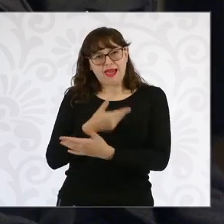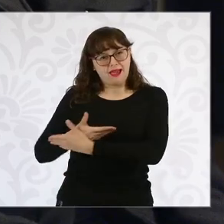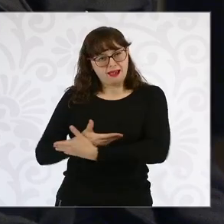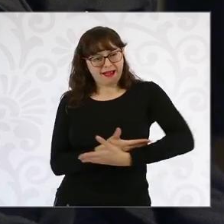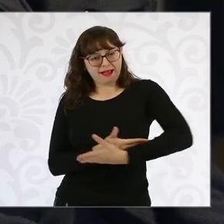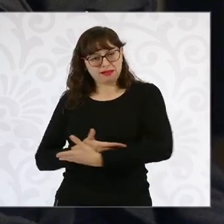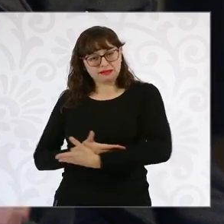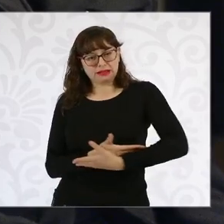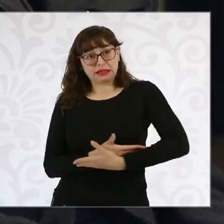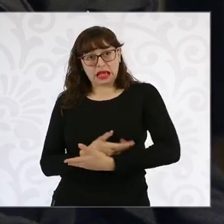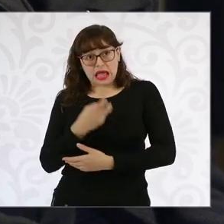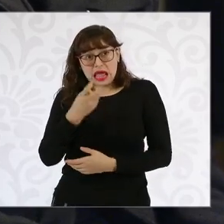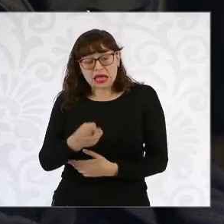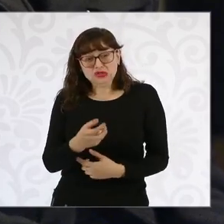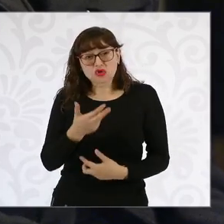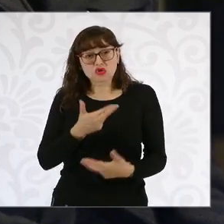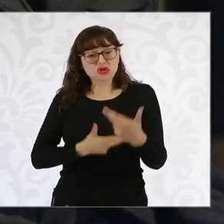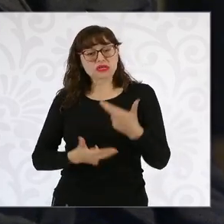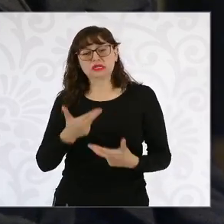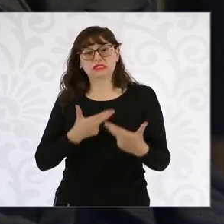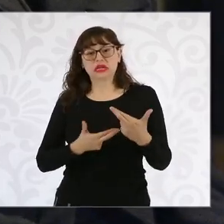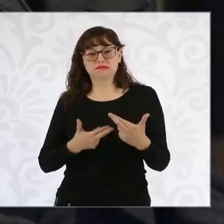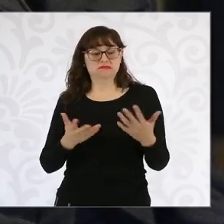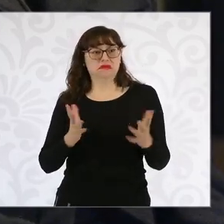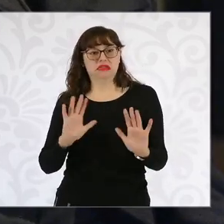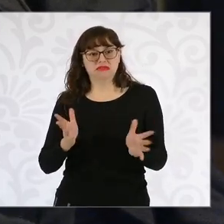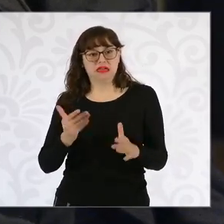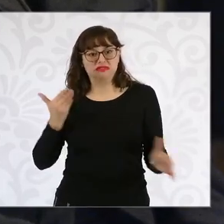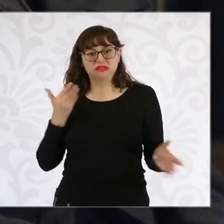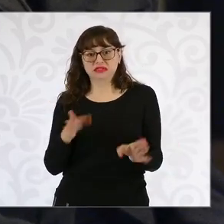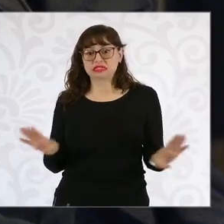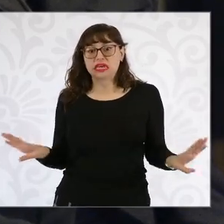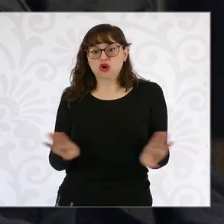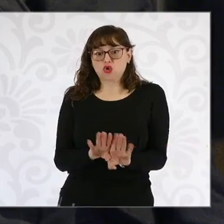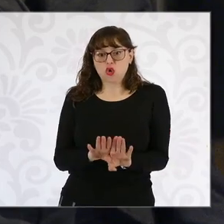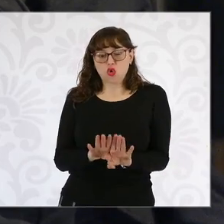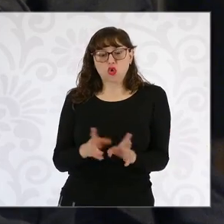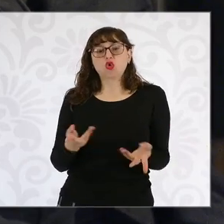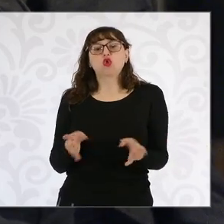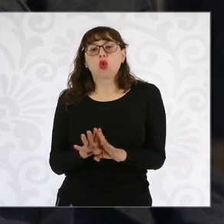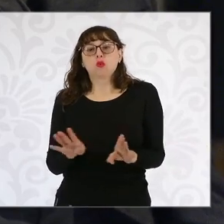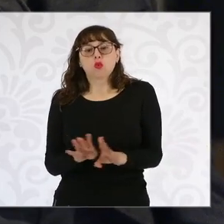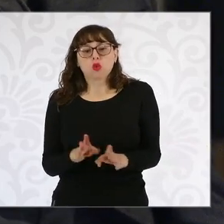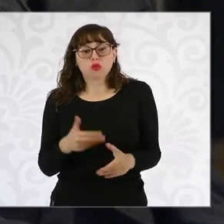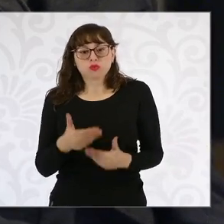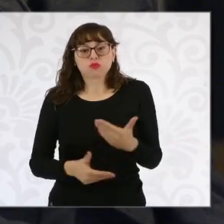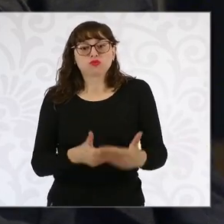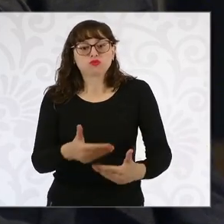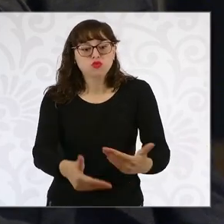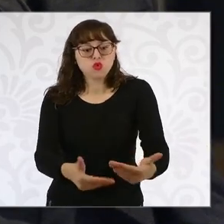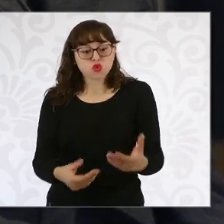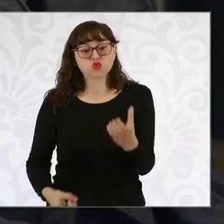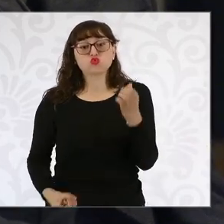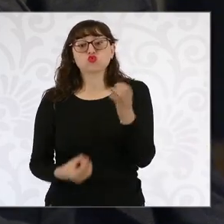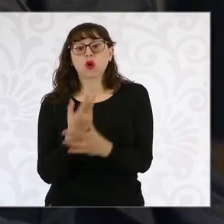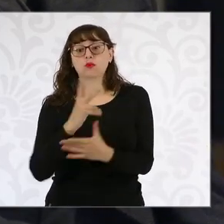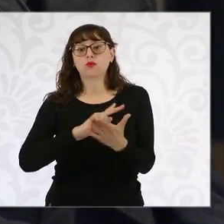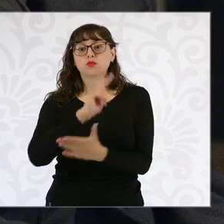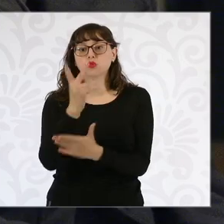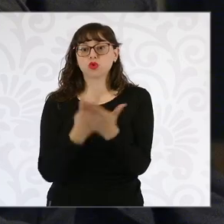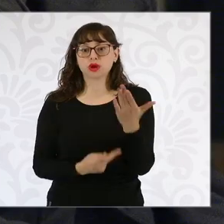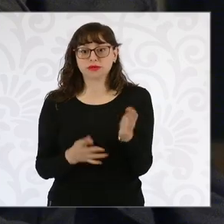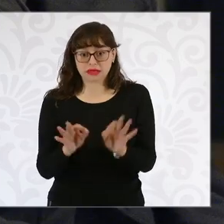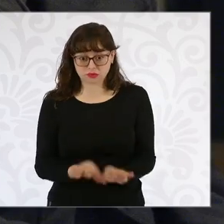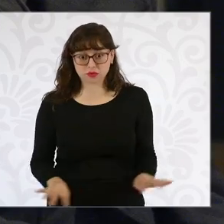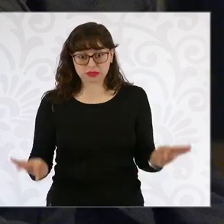cerró para las madres trabajadoras. Si nos podría adelantar si ya tiene algunos avances de este programa que me parece que es fundamental y